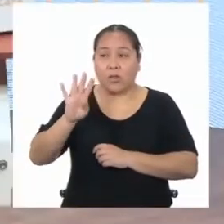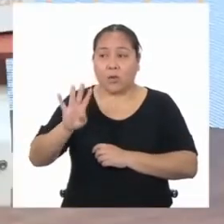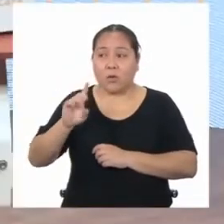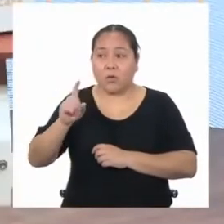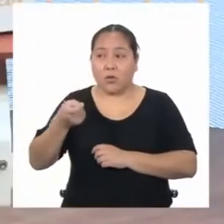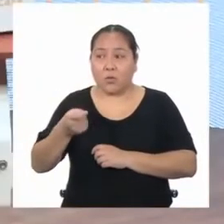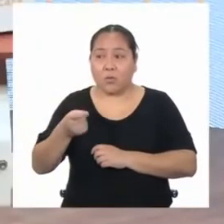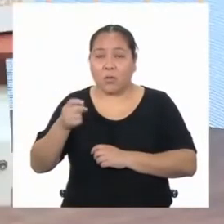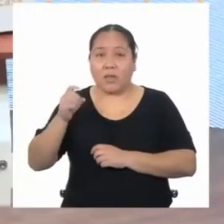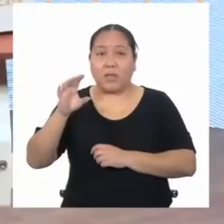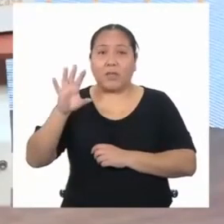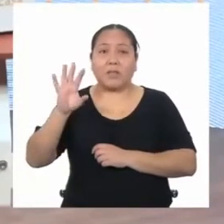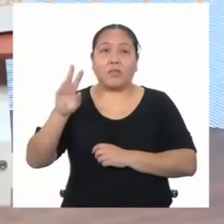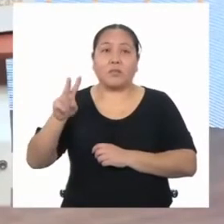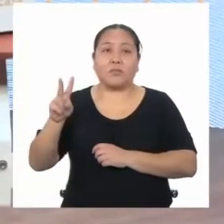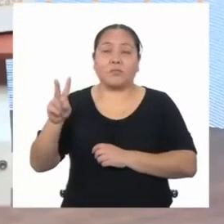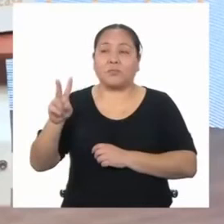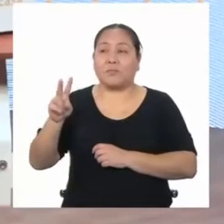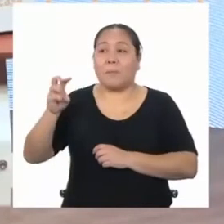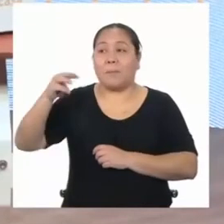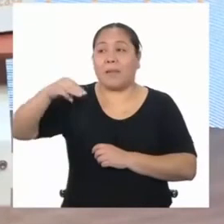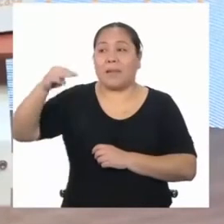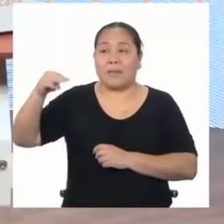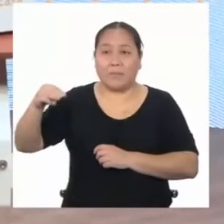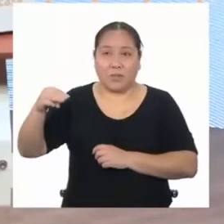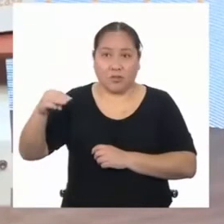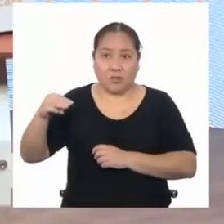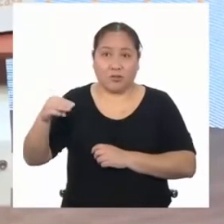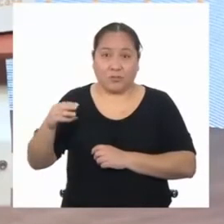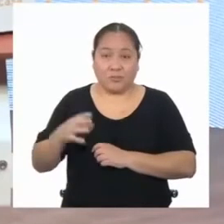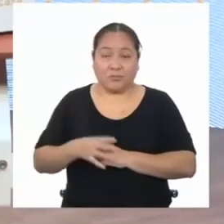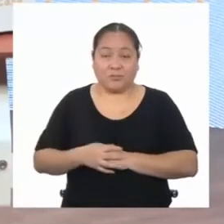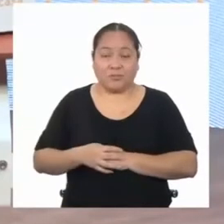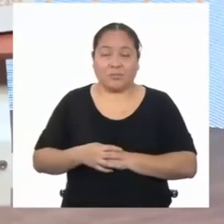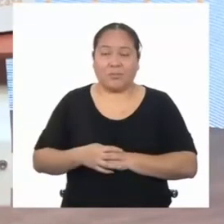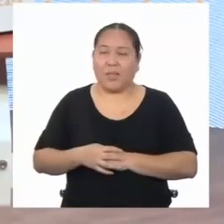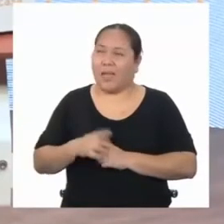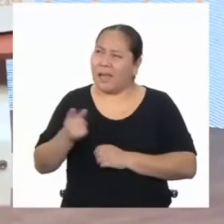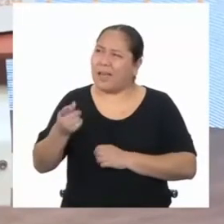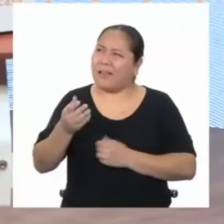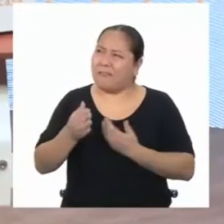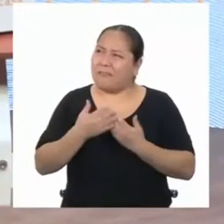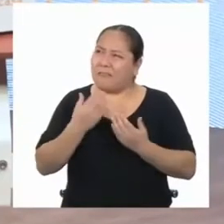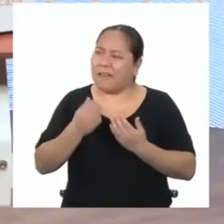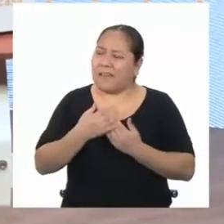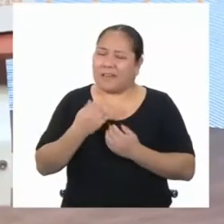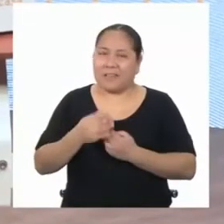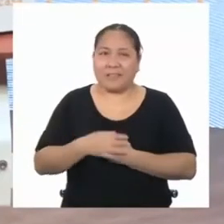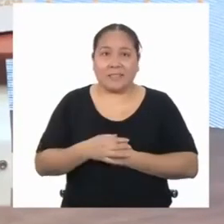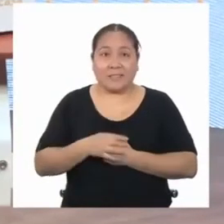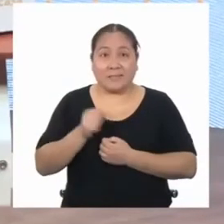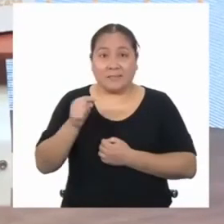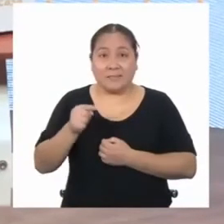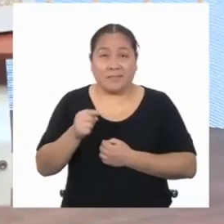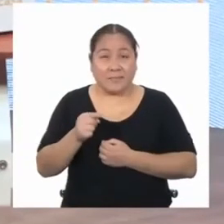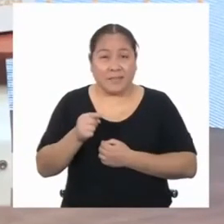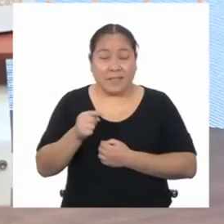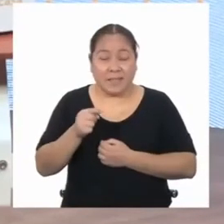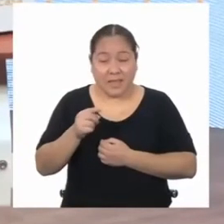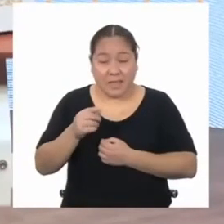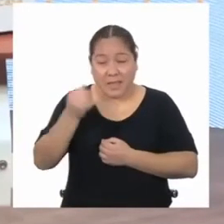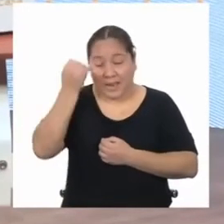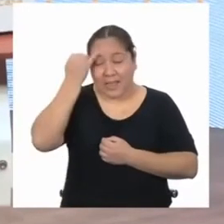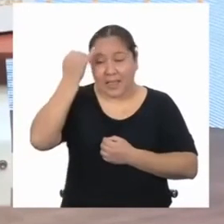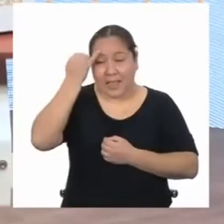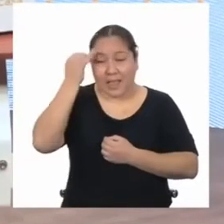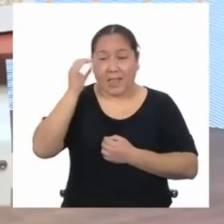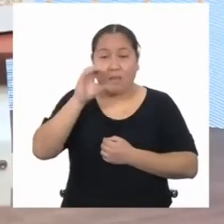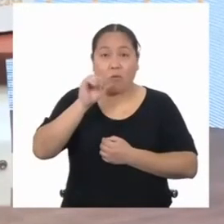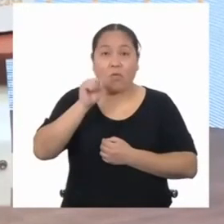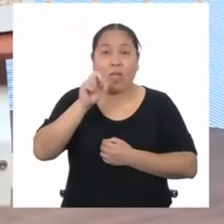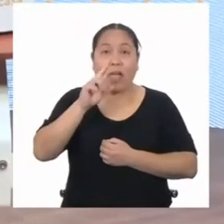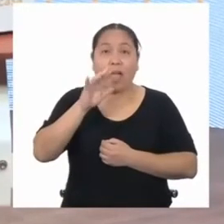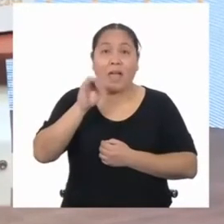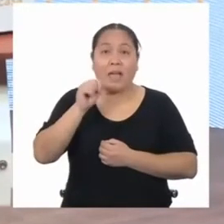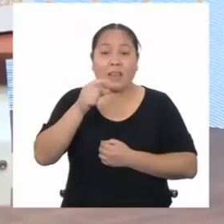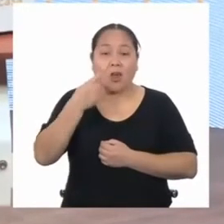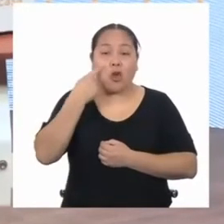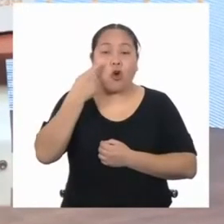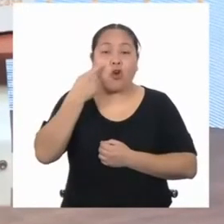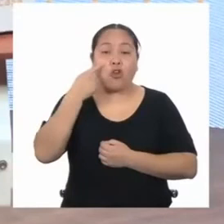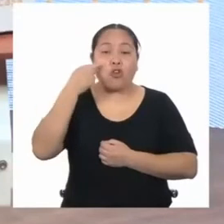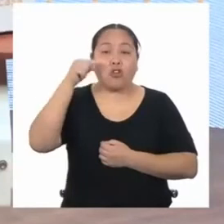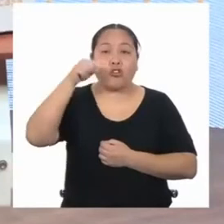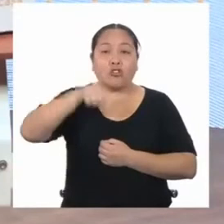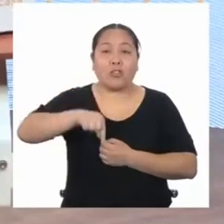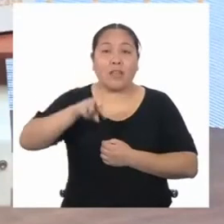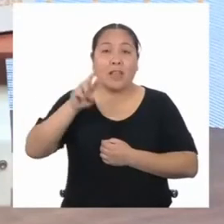Tenía usted razón. Es más sencillo de lo que parece. Chicas y chicos, el truco para calcular el área de un círculo es conocer el